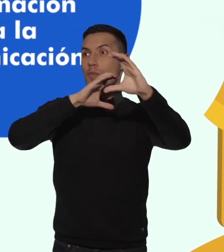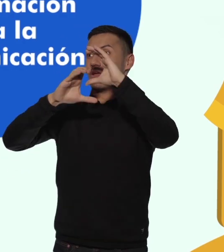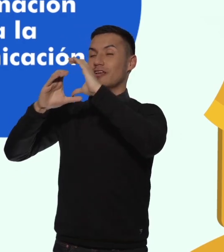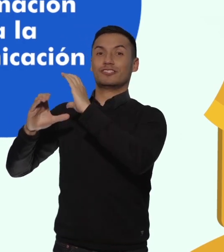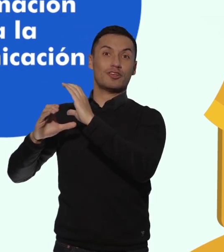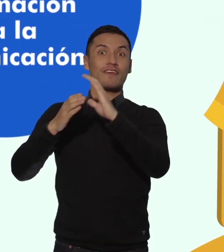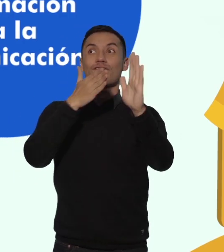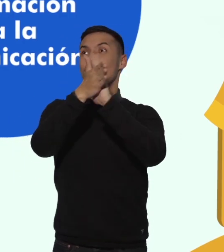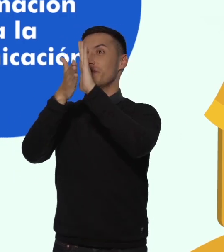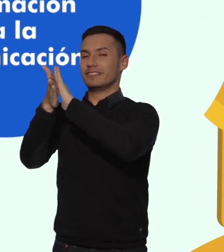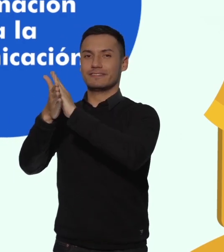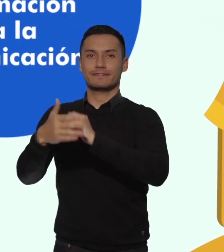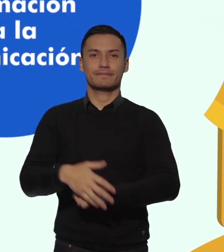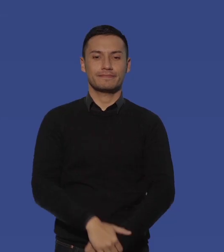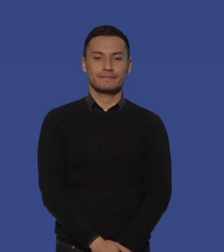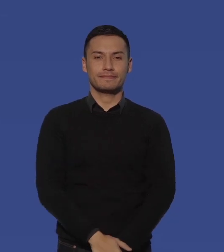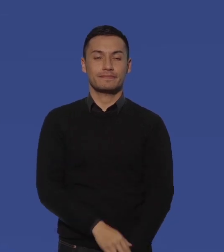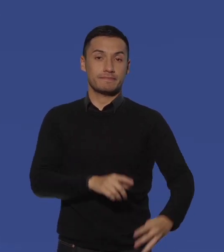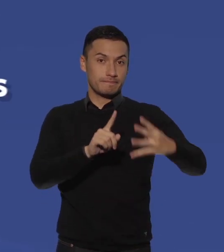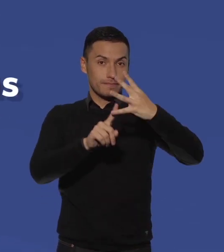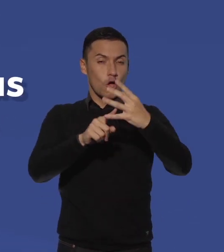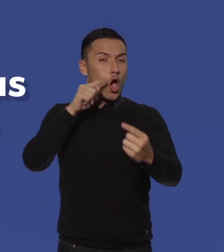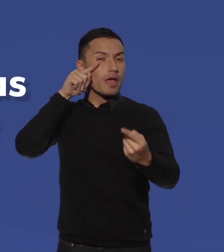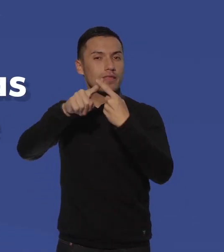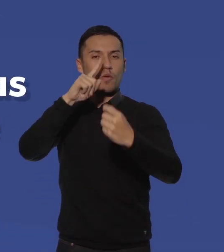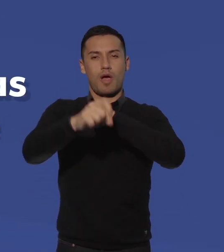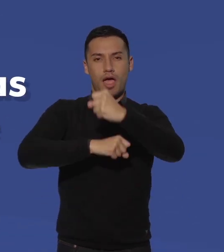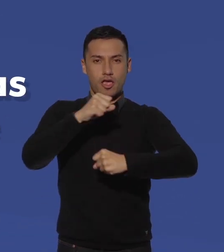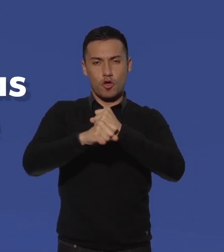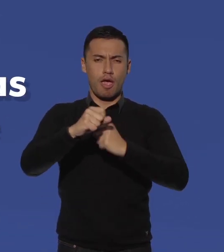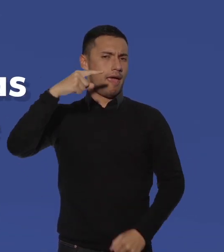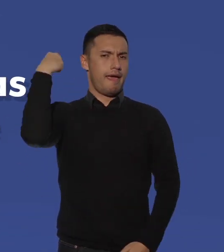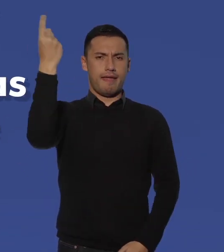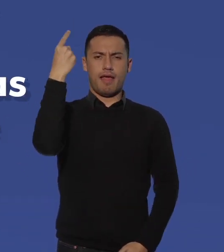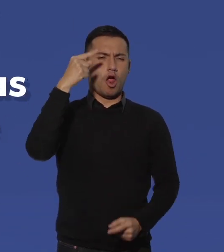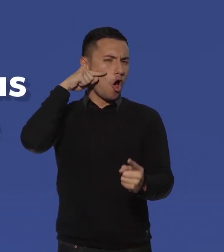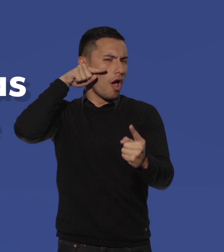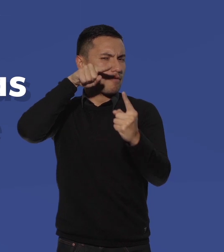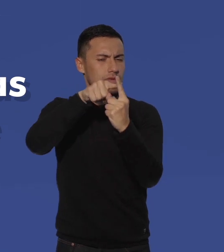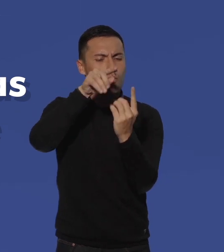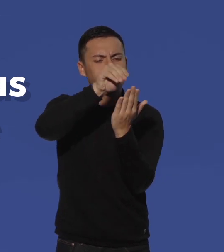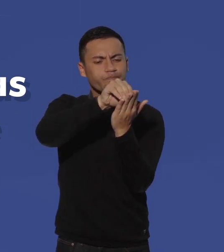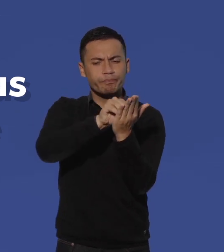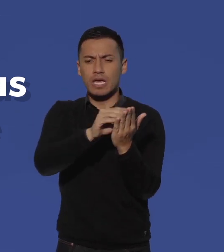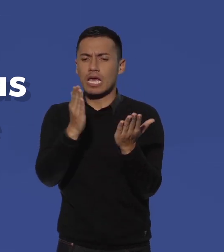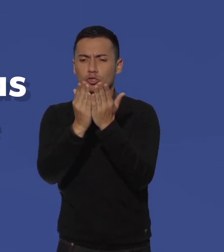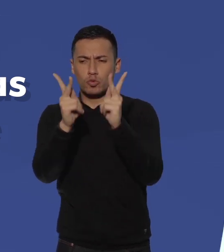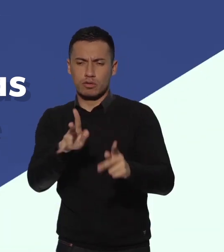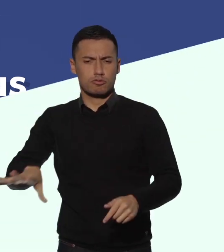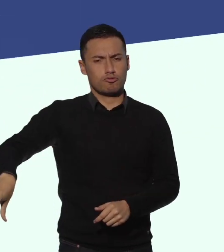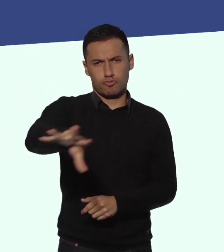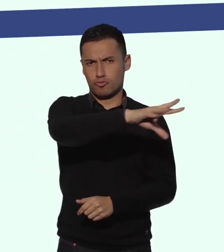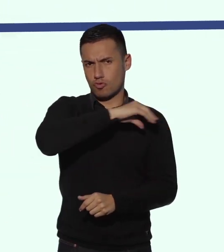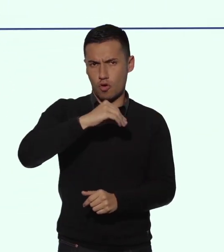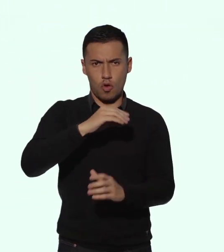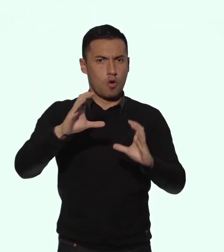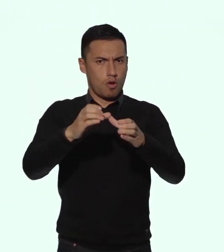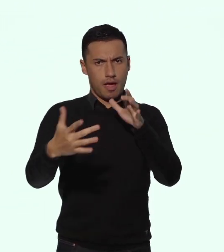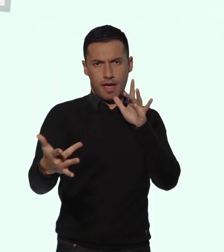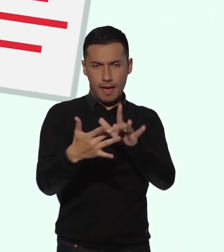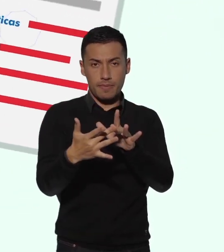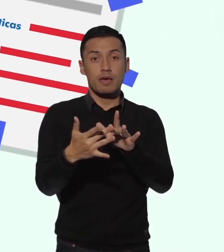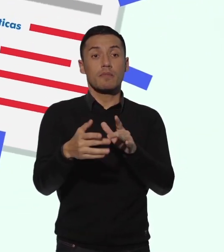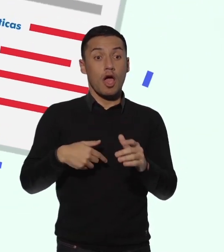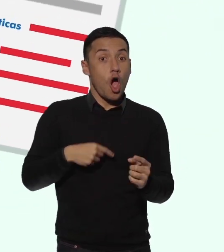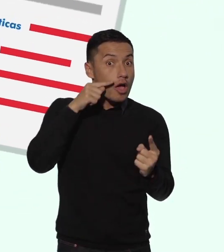a la información y a la comunicación. Se deben definir objetivos del año generales para todos los estudiantes de acuerdo con el grado y los